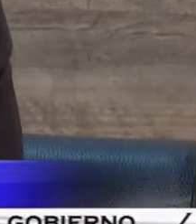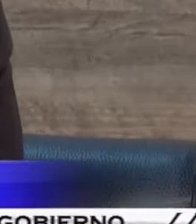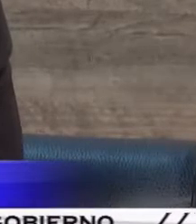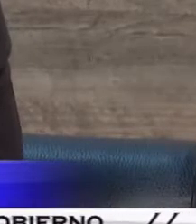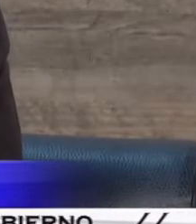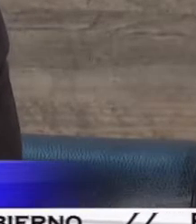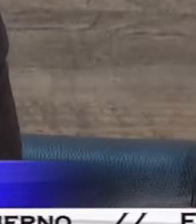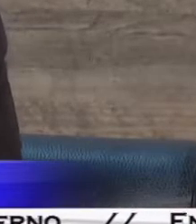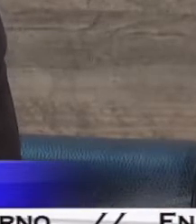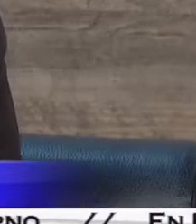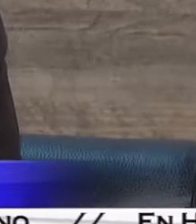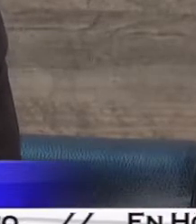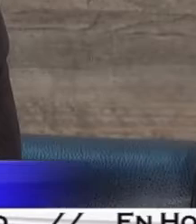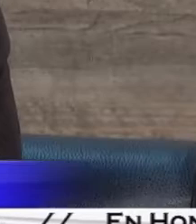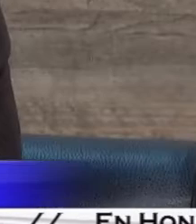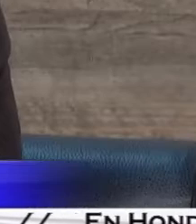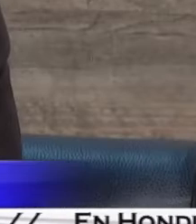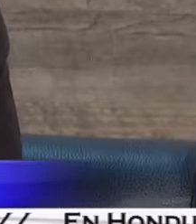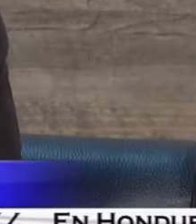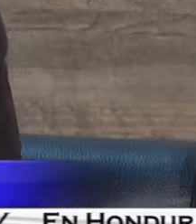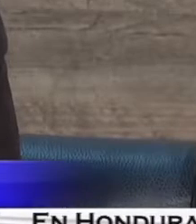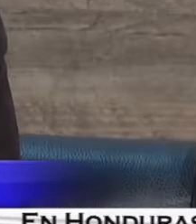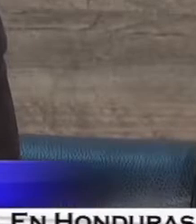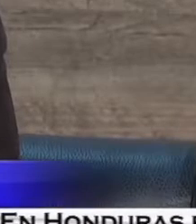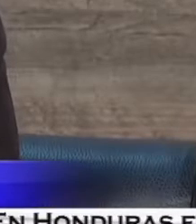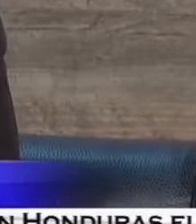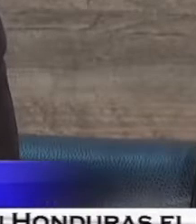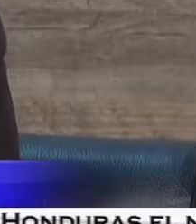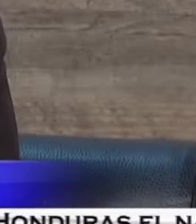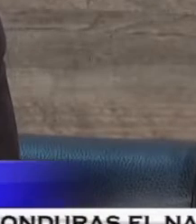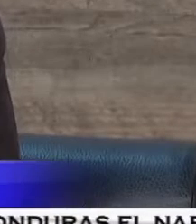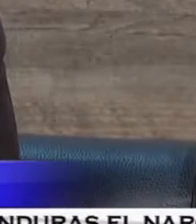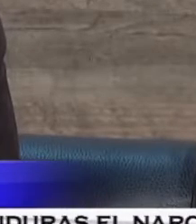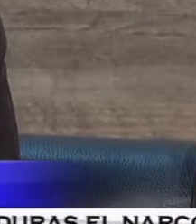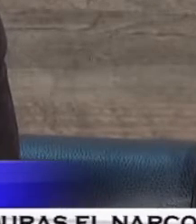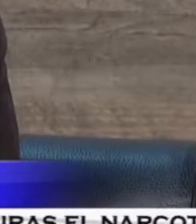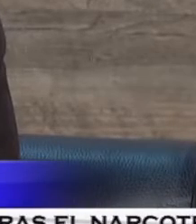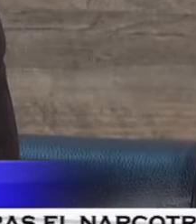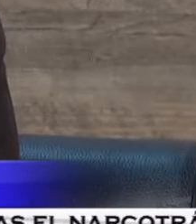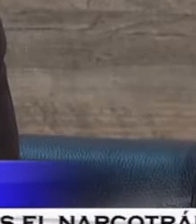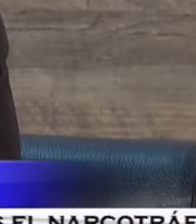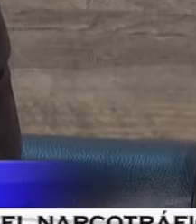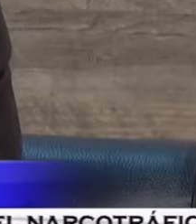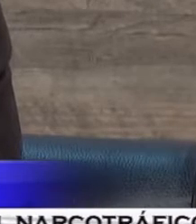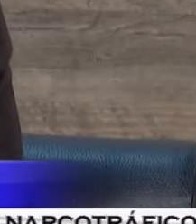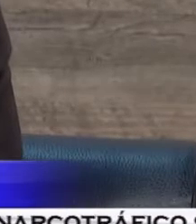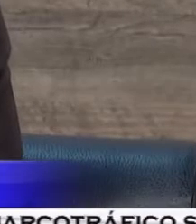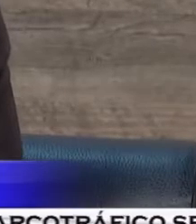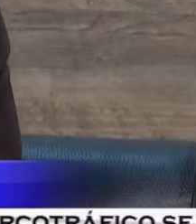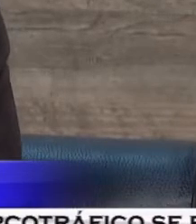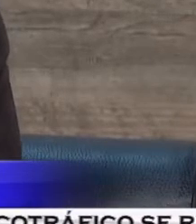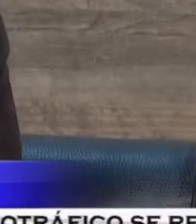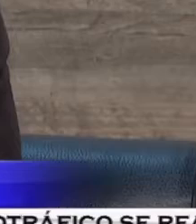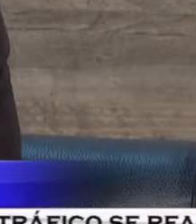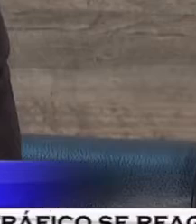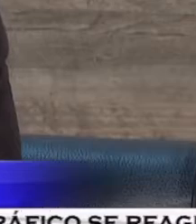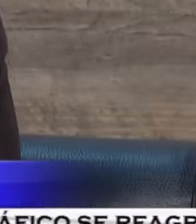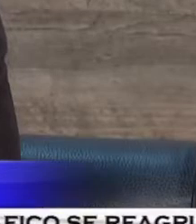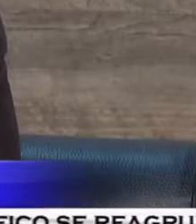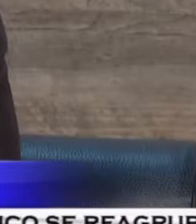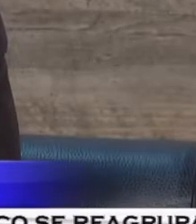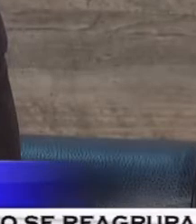idea de este congreso, pues como dije anteriormente, que sea esta plataforma donde convergen varios profesionales,